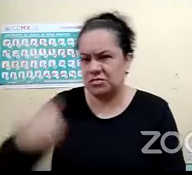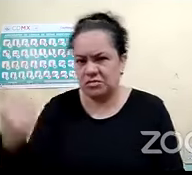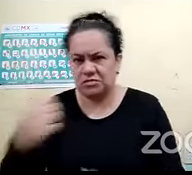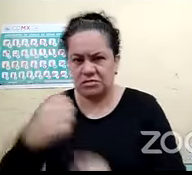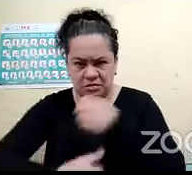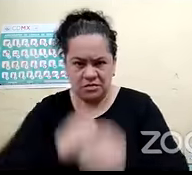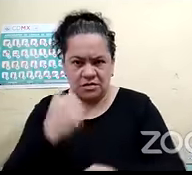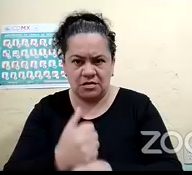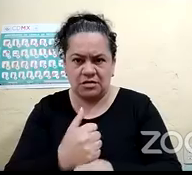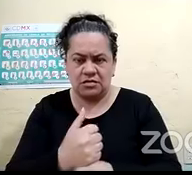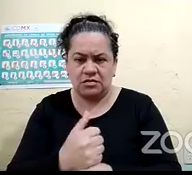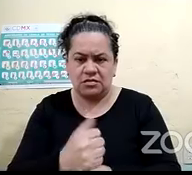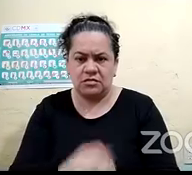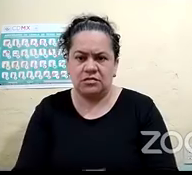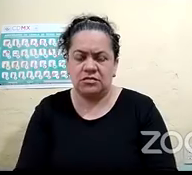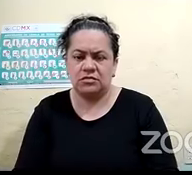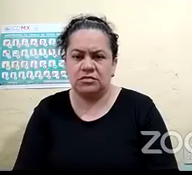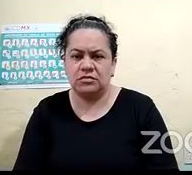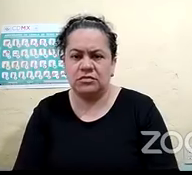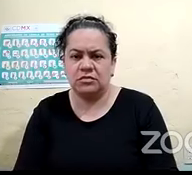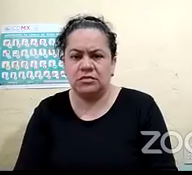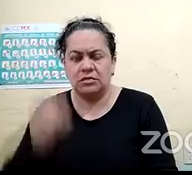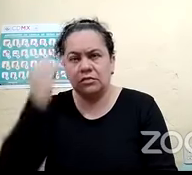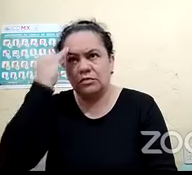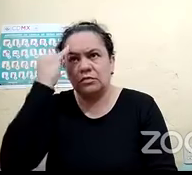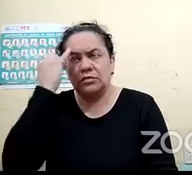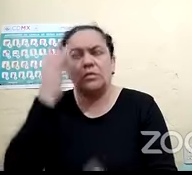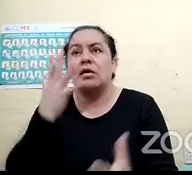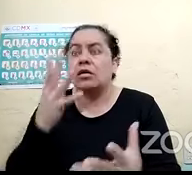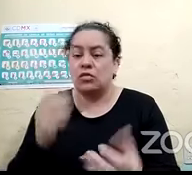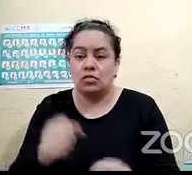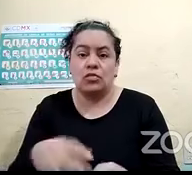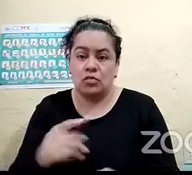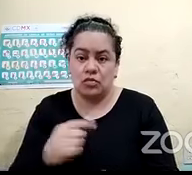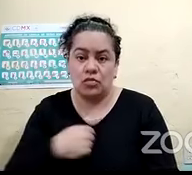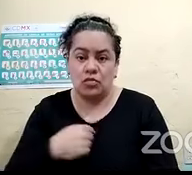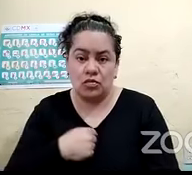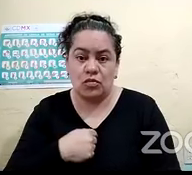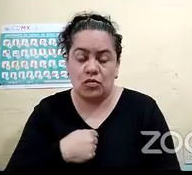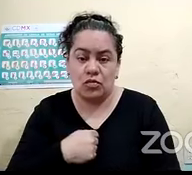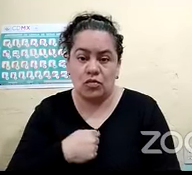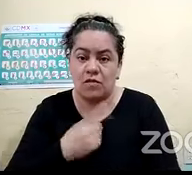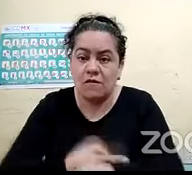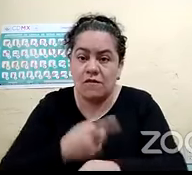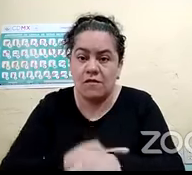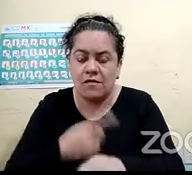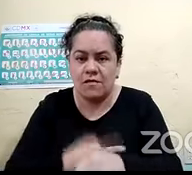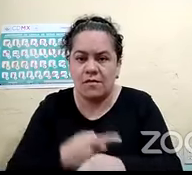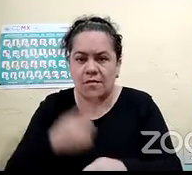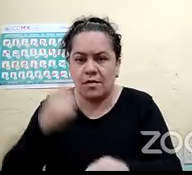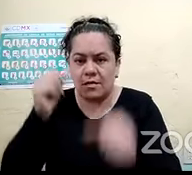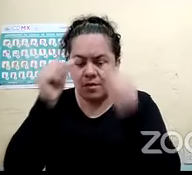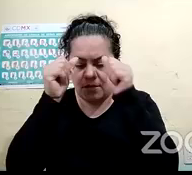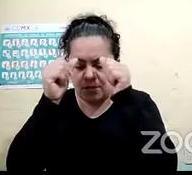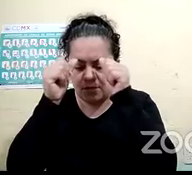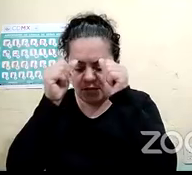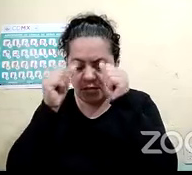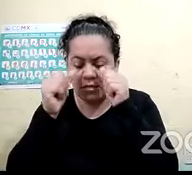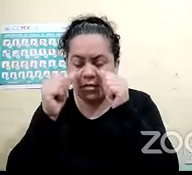surgió lo del problema visual, que permitió no poder asistir a una escuela regular